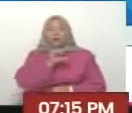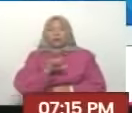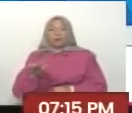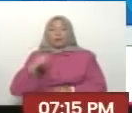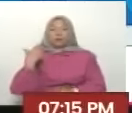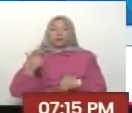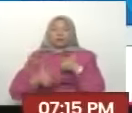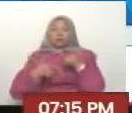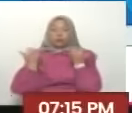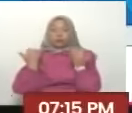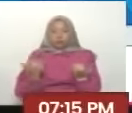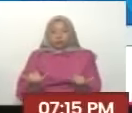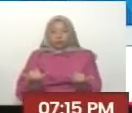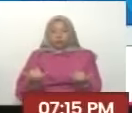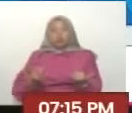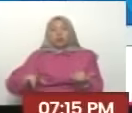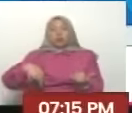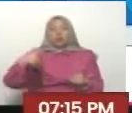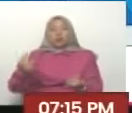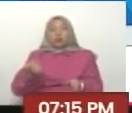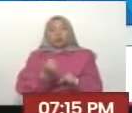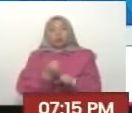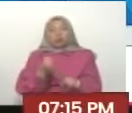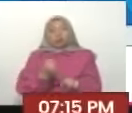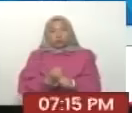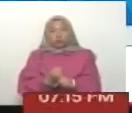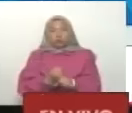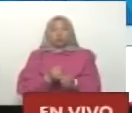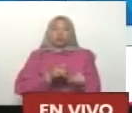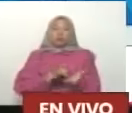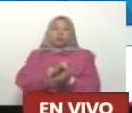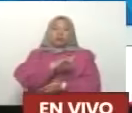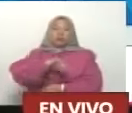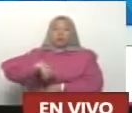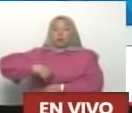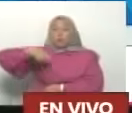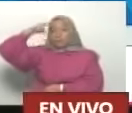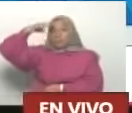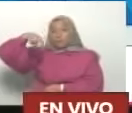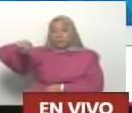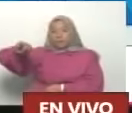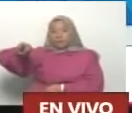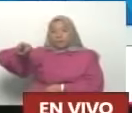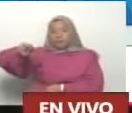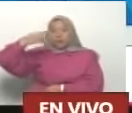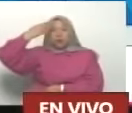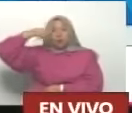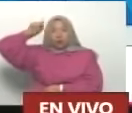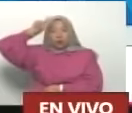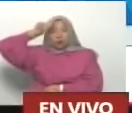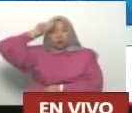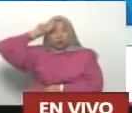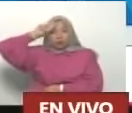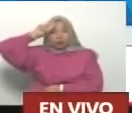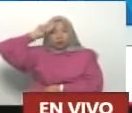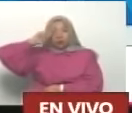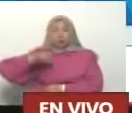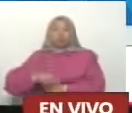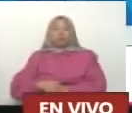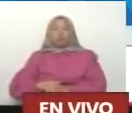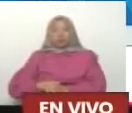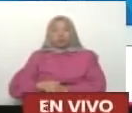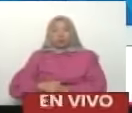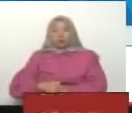asilados que luego le dieron el salvaconducto y salieron para México Cuba asiló a decenas